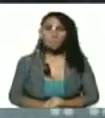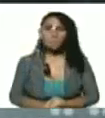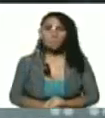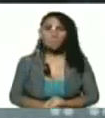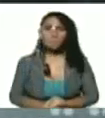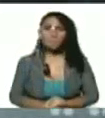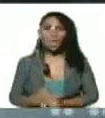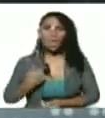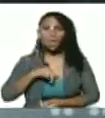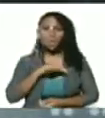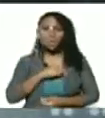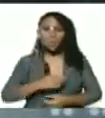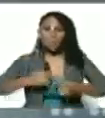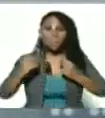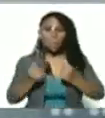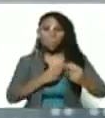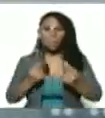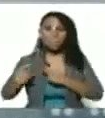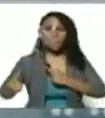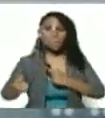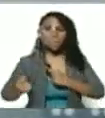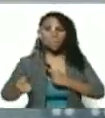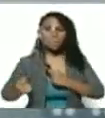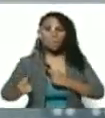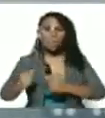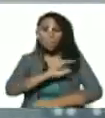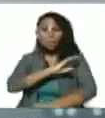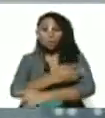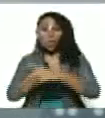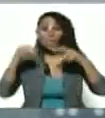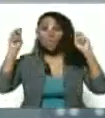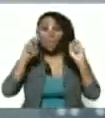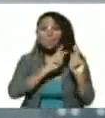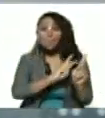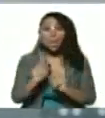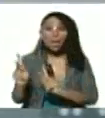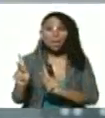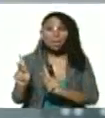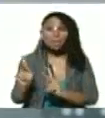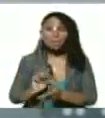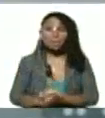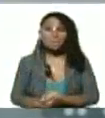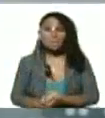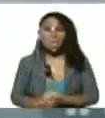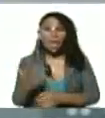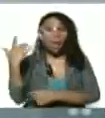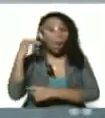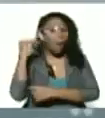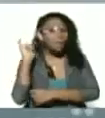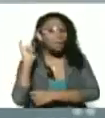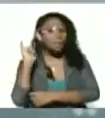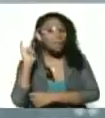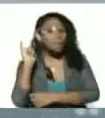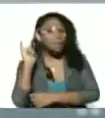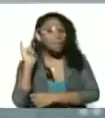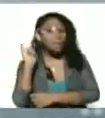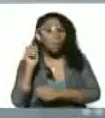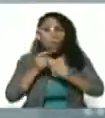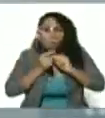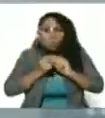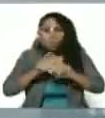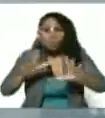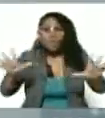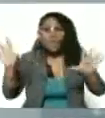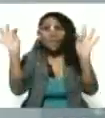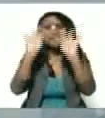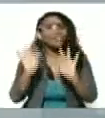Nosotros hemos activado poderosos y nuevos planes, que están desplegados y